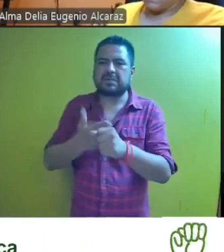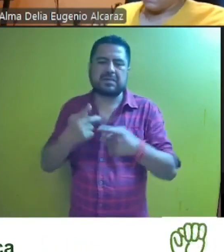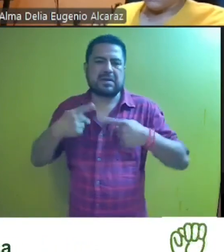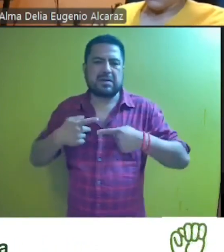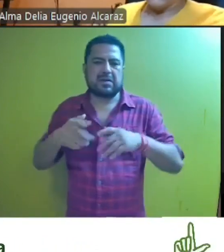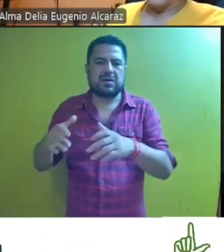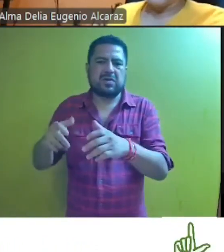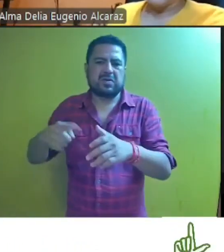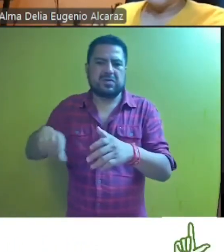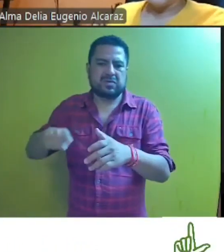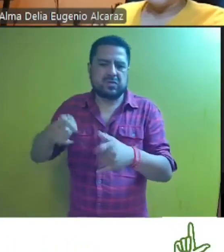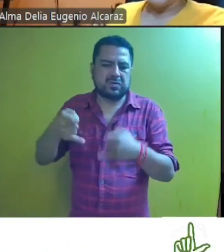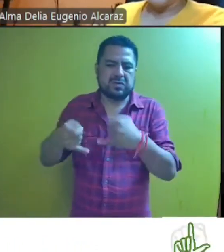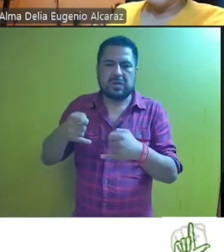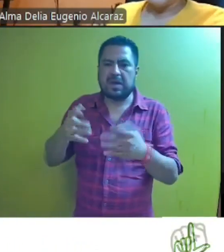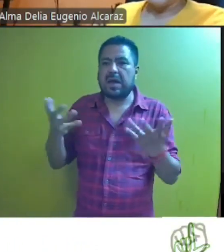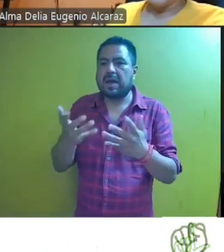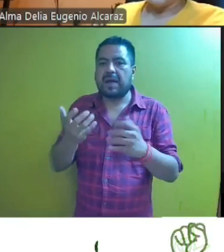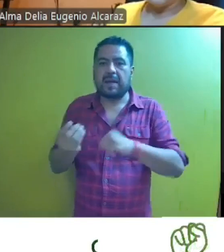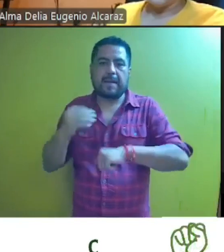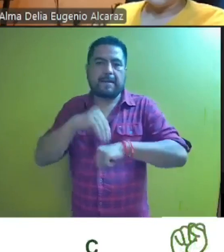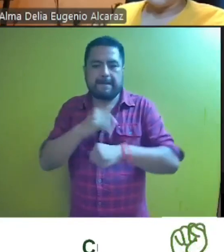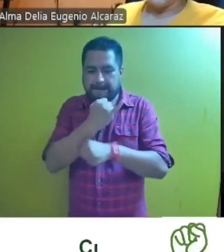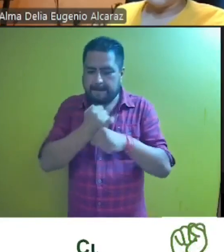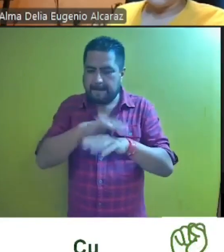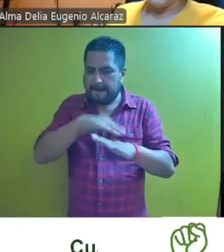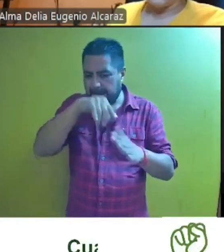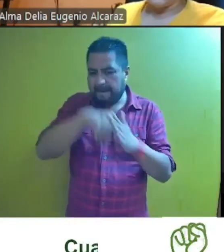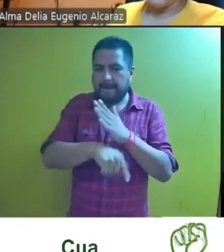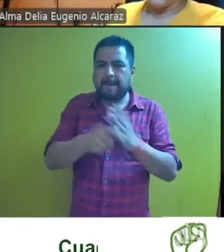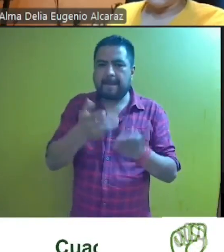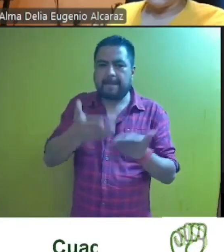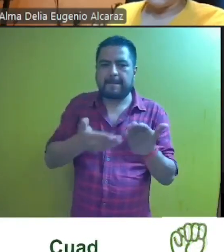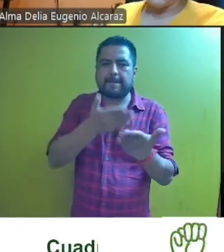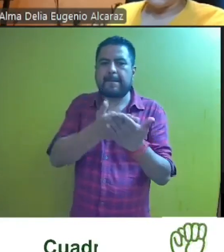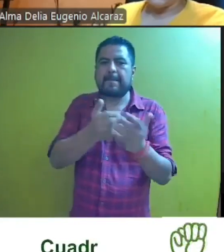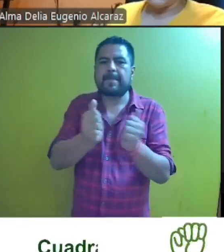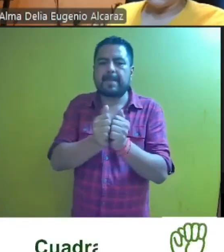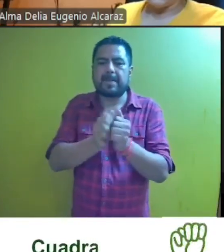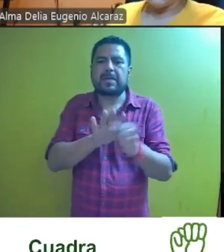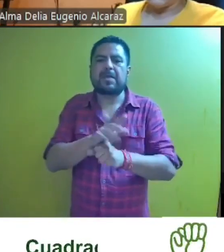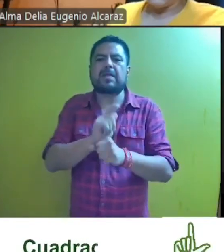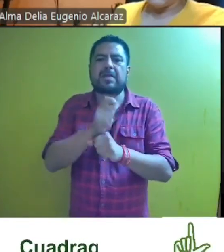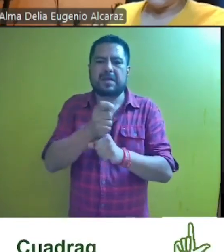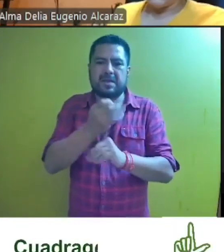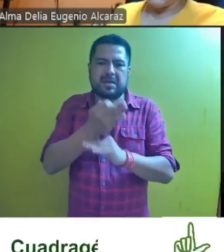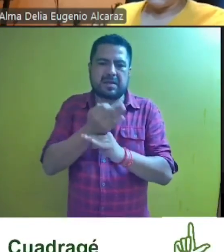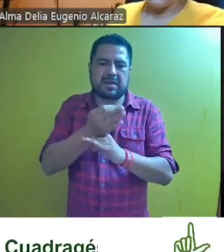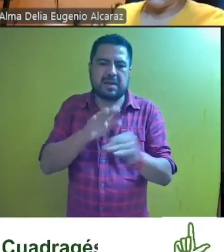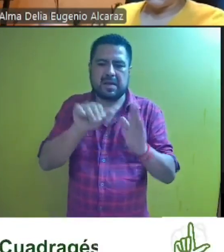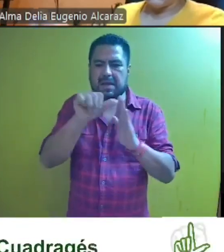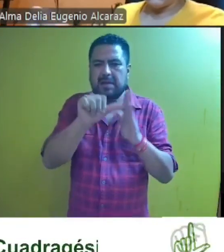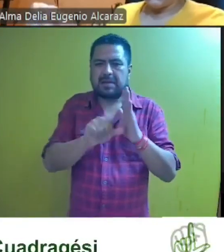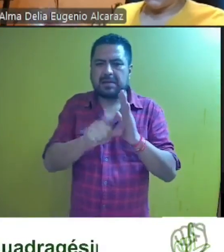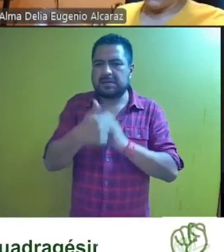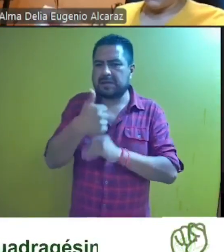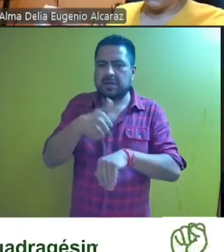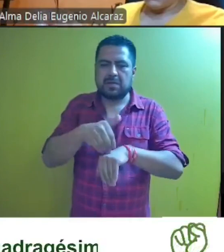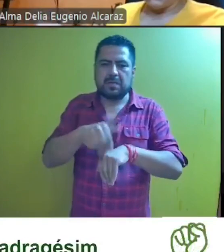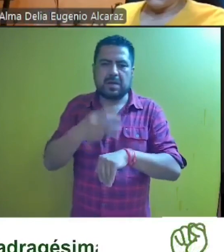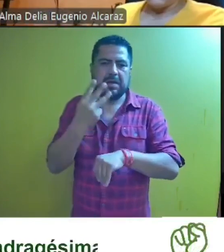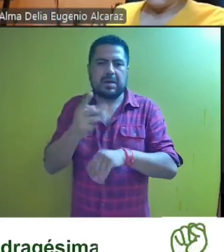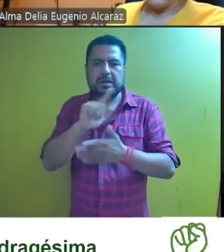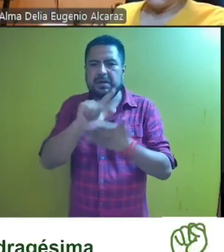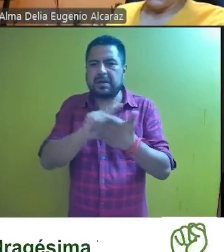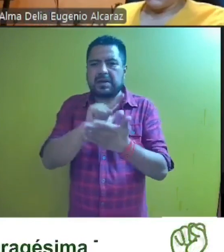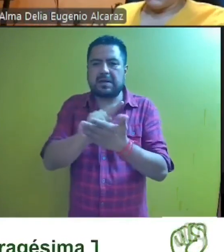jurisdicción llevó a cabo el análisis de fondo del planteamiento en términos de lo dispuesto en el artículo seis numeral tres de la